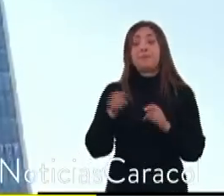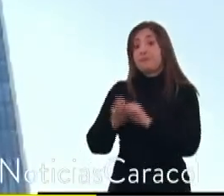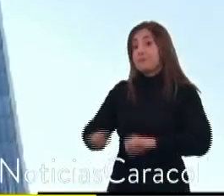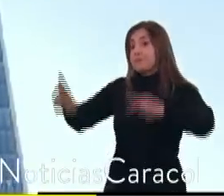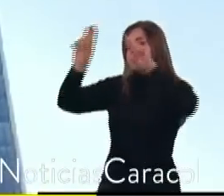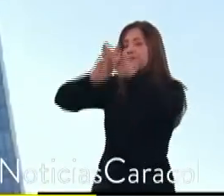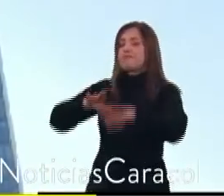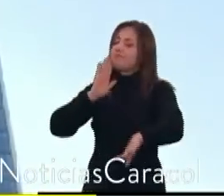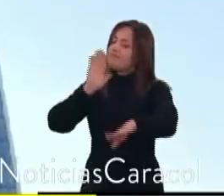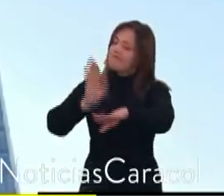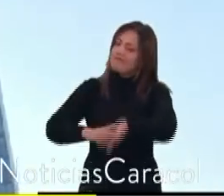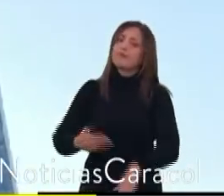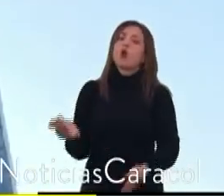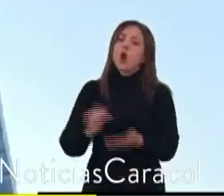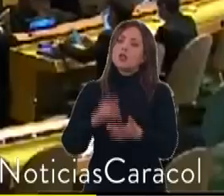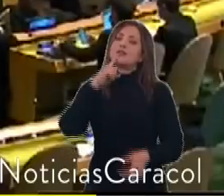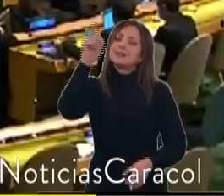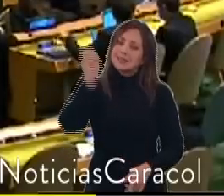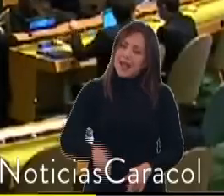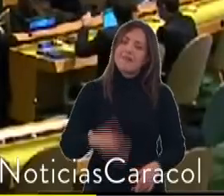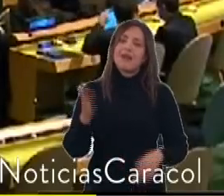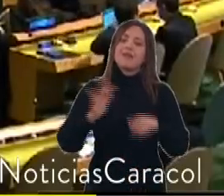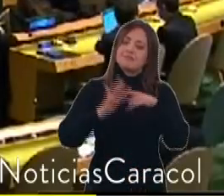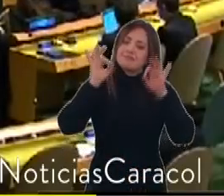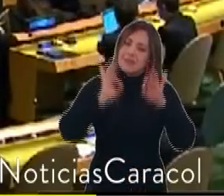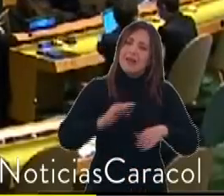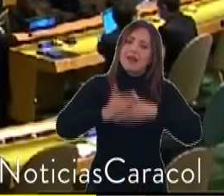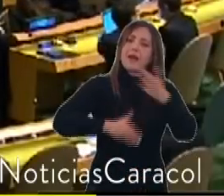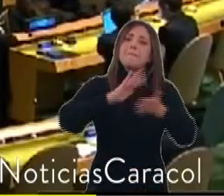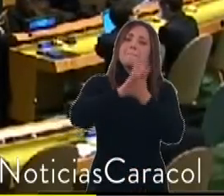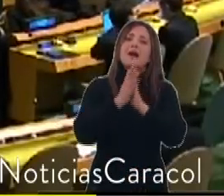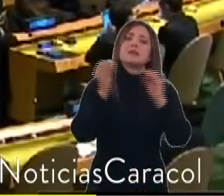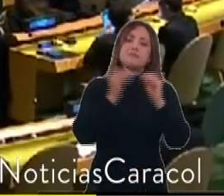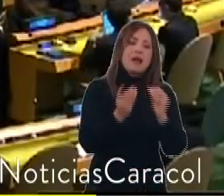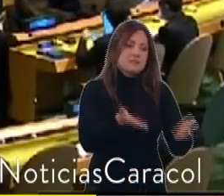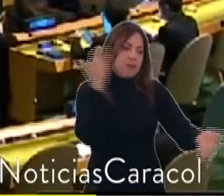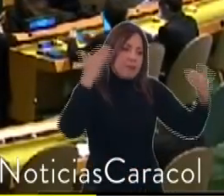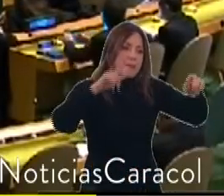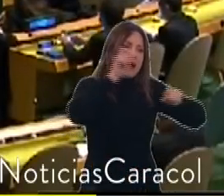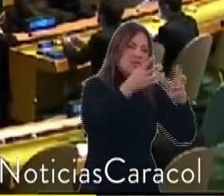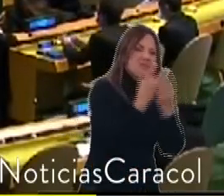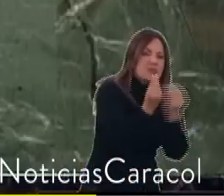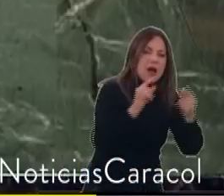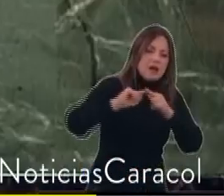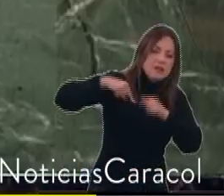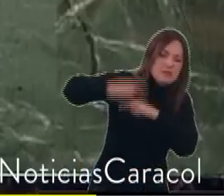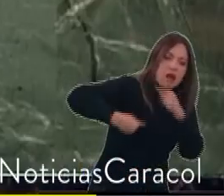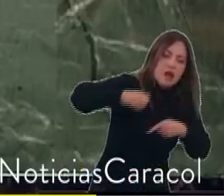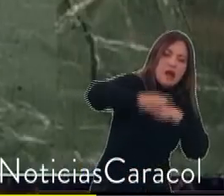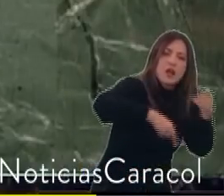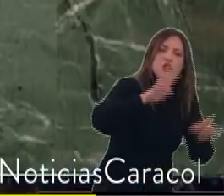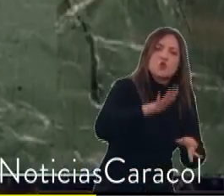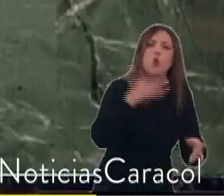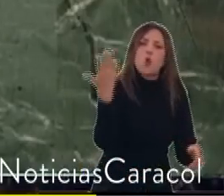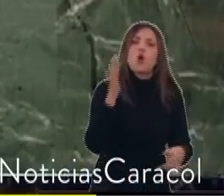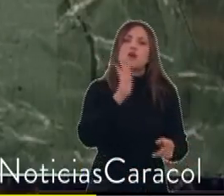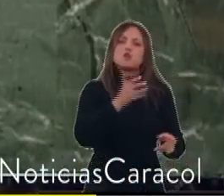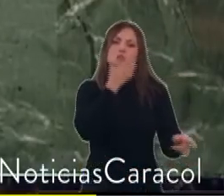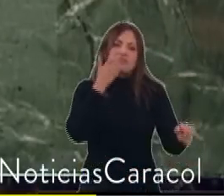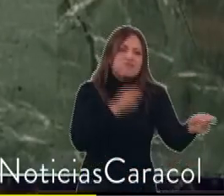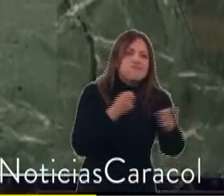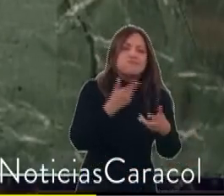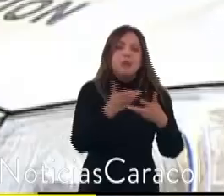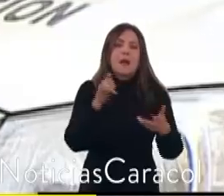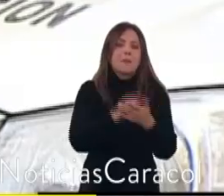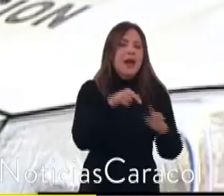Unidas insisten en la importancia de implementar el Acuerdo de Paz y el desmantelamiento de organizaciones herederas del paramilitarismo para frenar la violencia contra